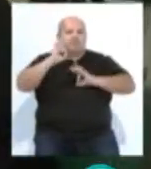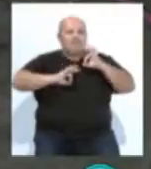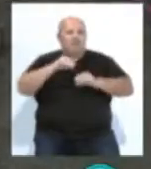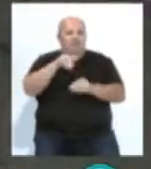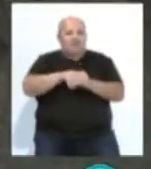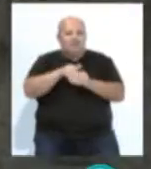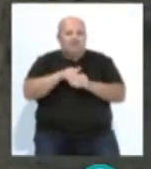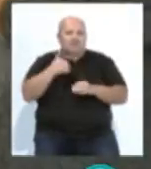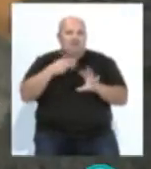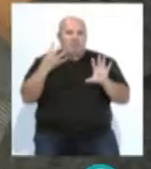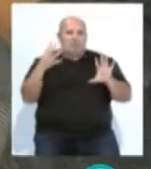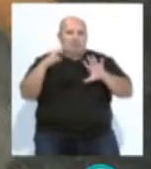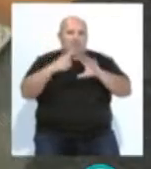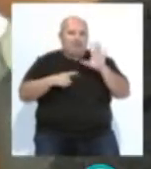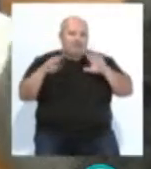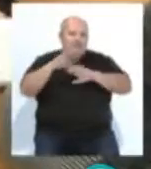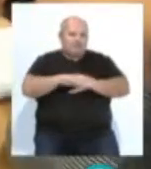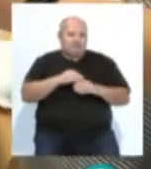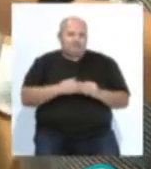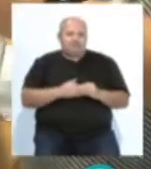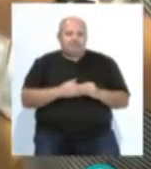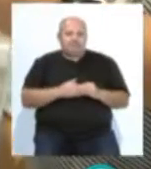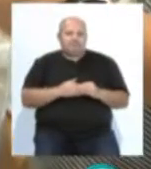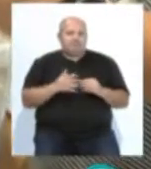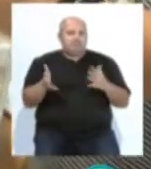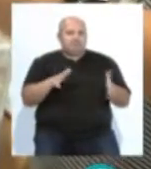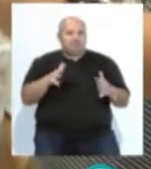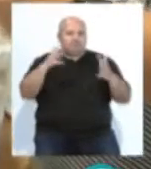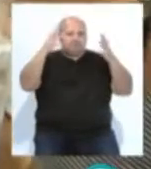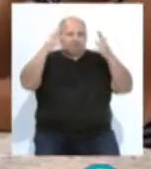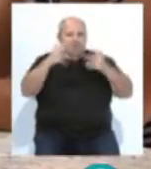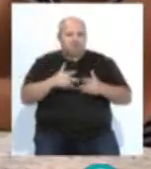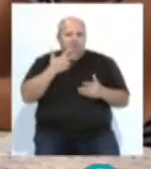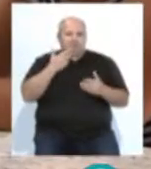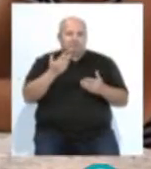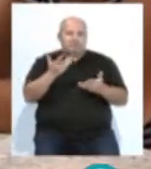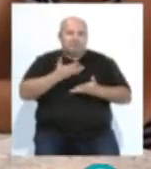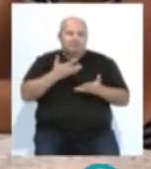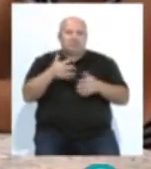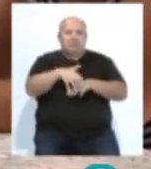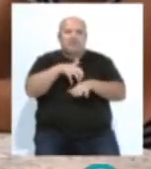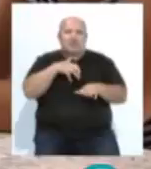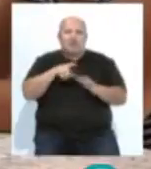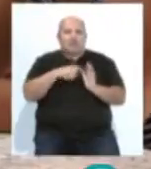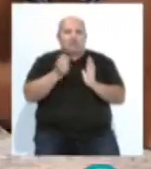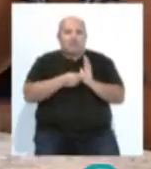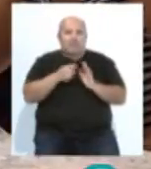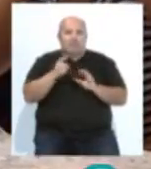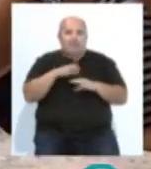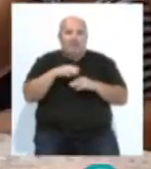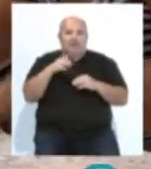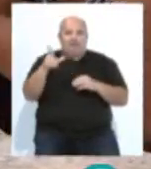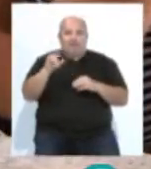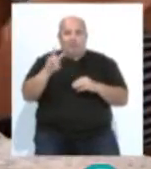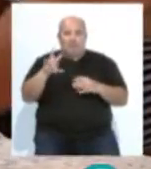de votaciones pasadas las 9 y media de la noche. En un primer escrutinio las cifras ofrecían la mayoría absoluta a la confluencia de